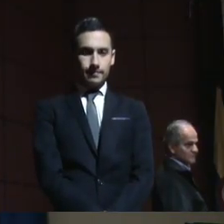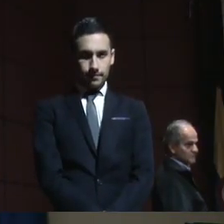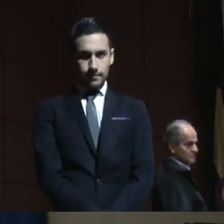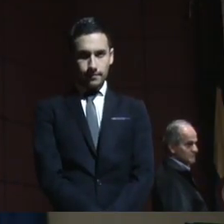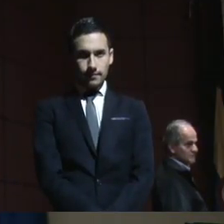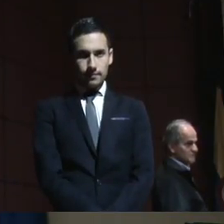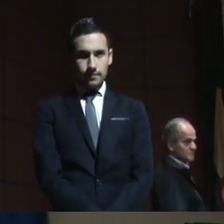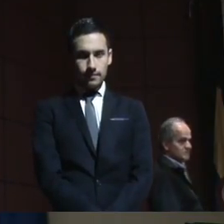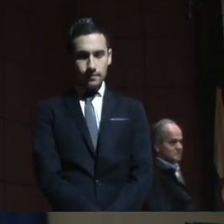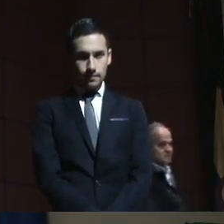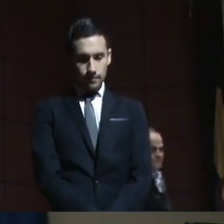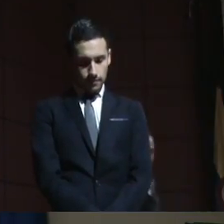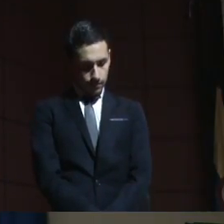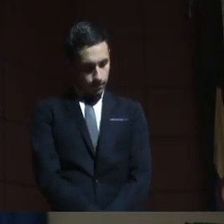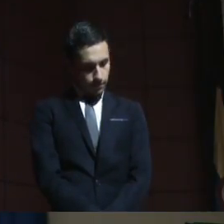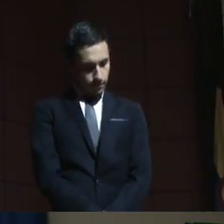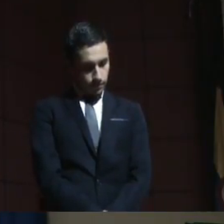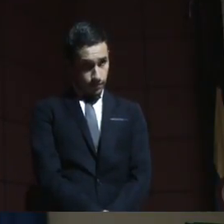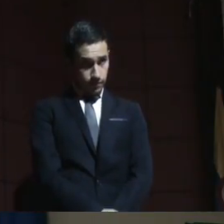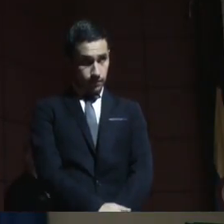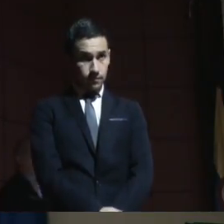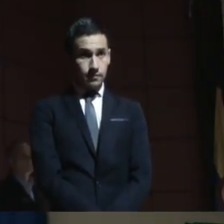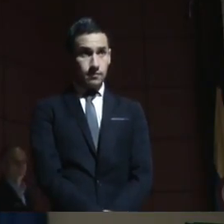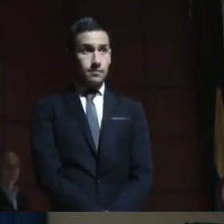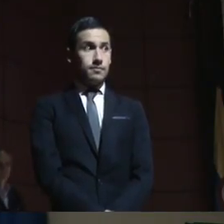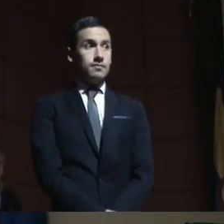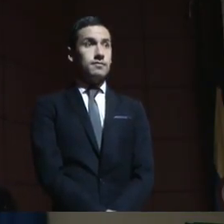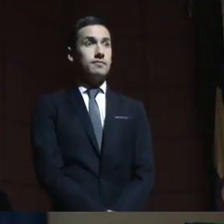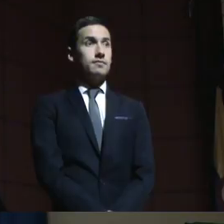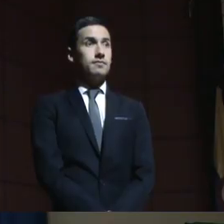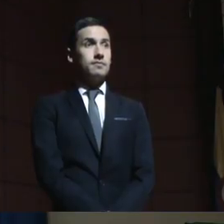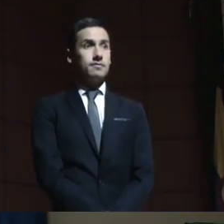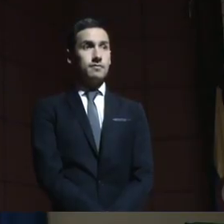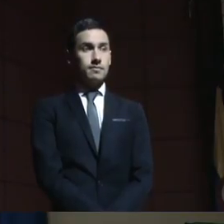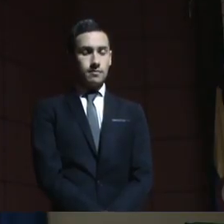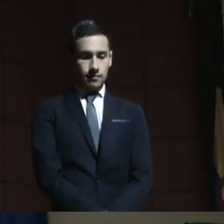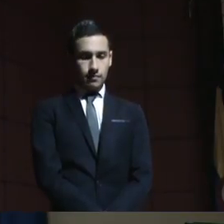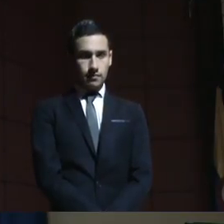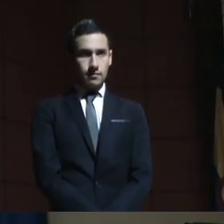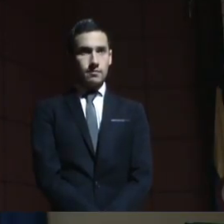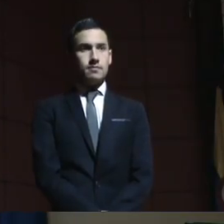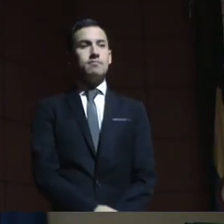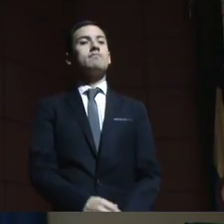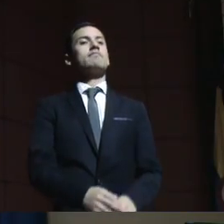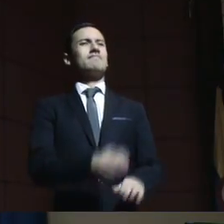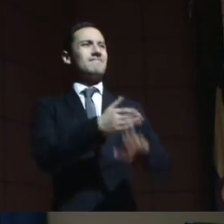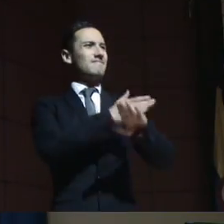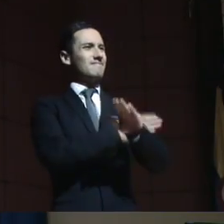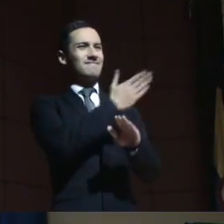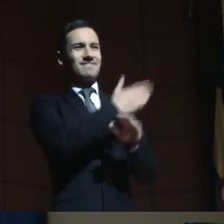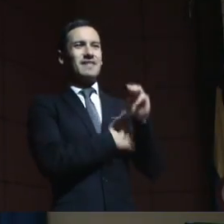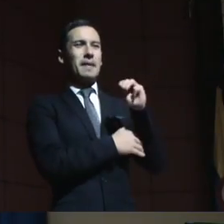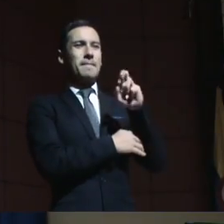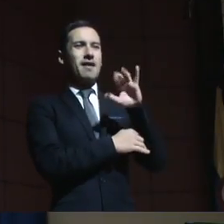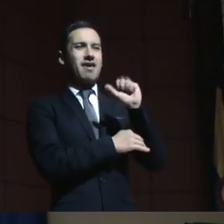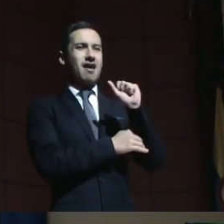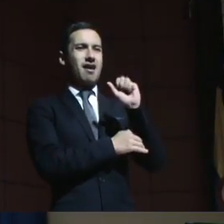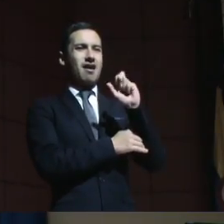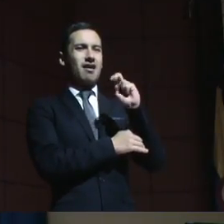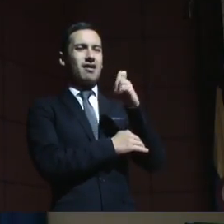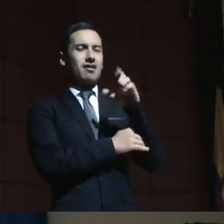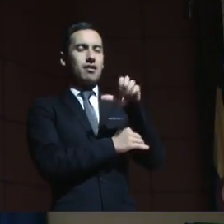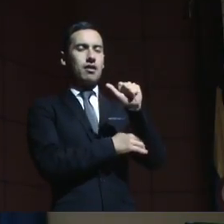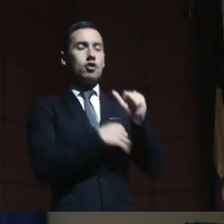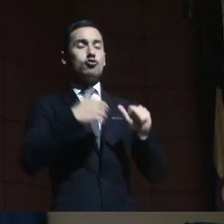Sin duda, y así como lo decía María Angélica, para mí, como directora de una